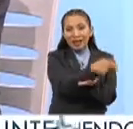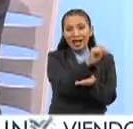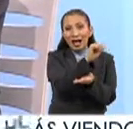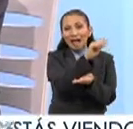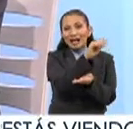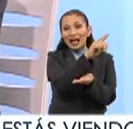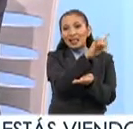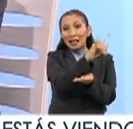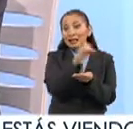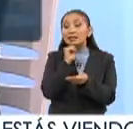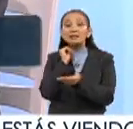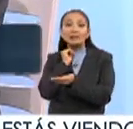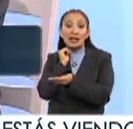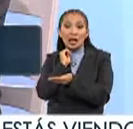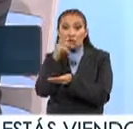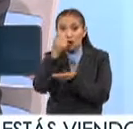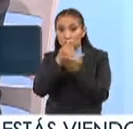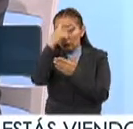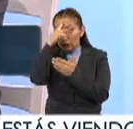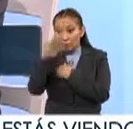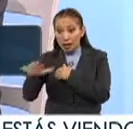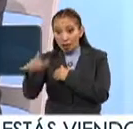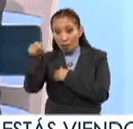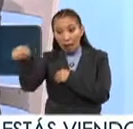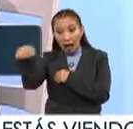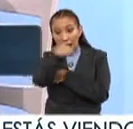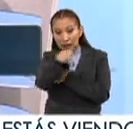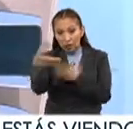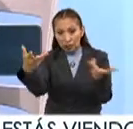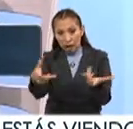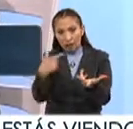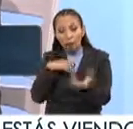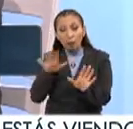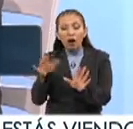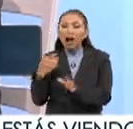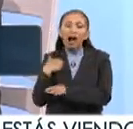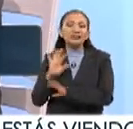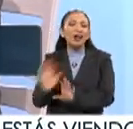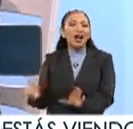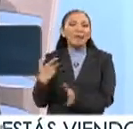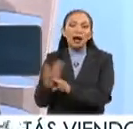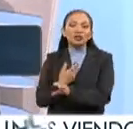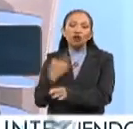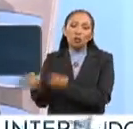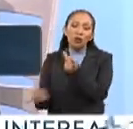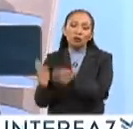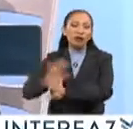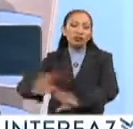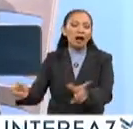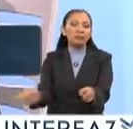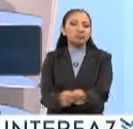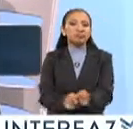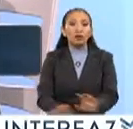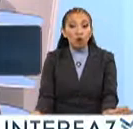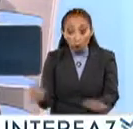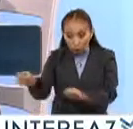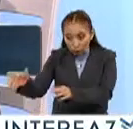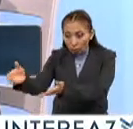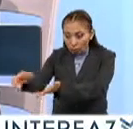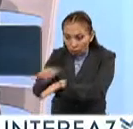alcaldías como al Congreso de la Ciudad de México para que esto justamente no se quede en un ejercicio al aire, sino que realmente tenga una